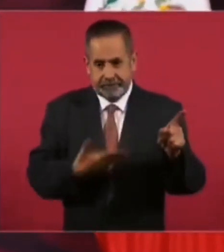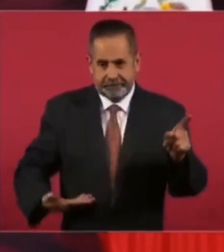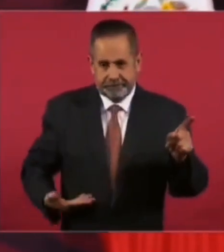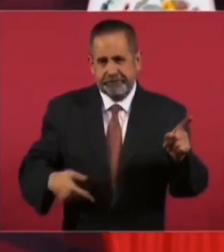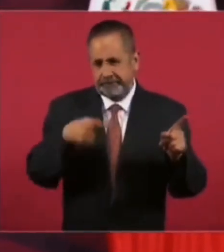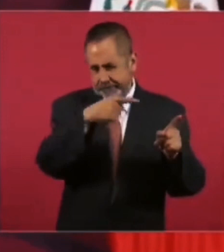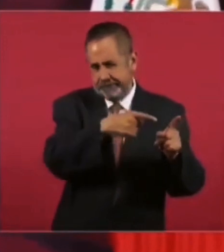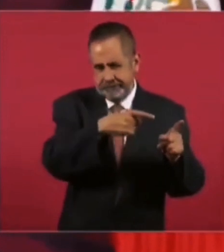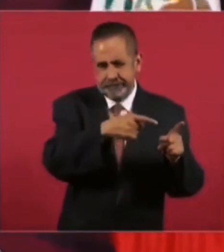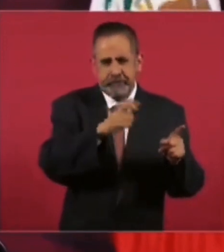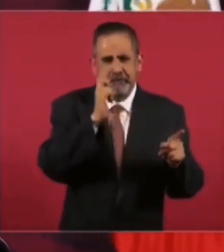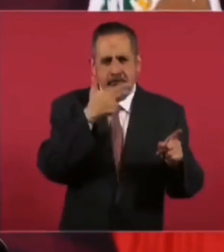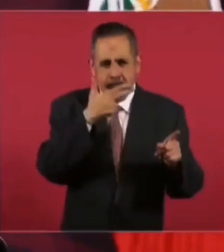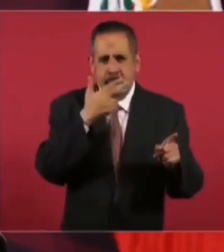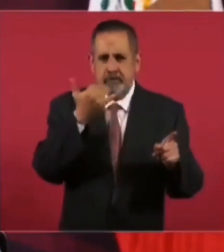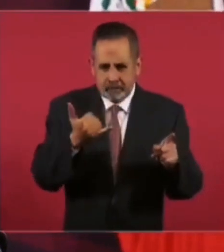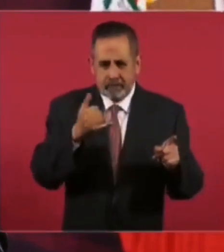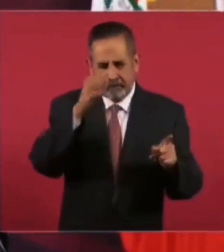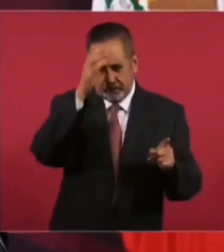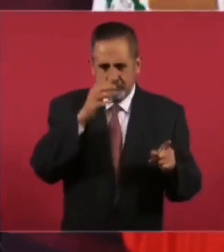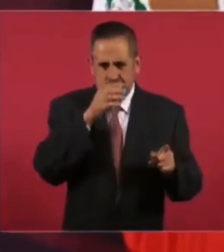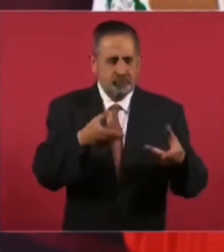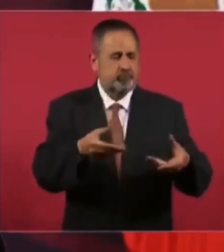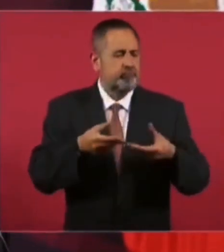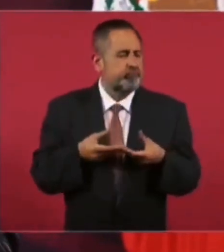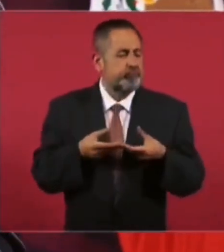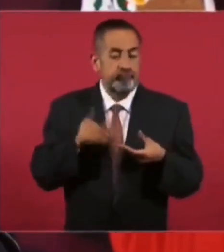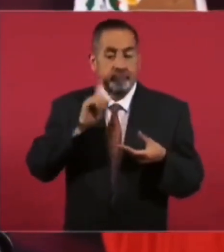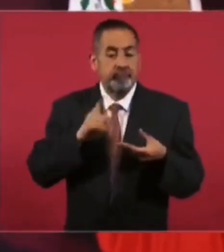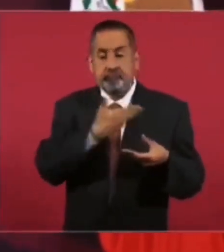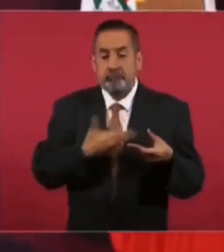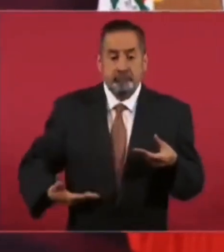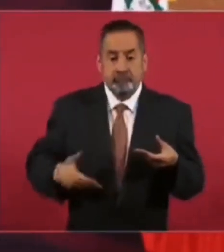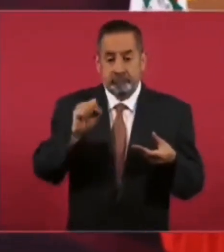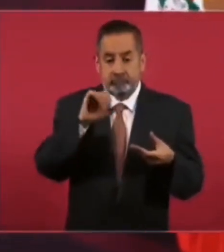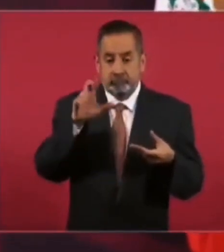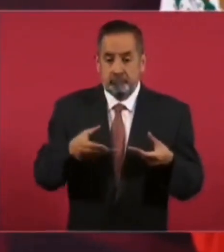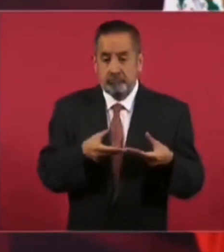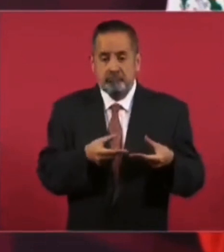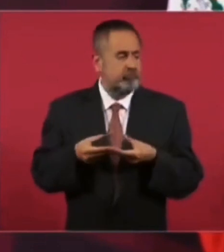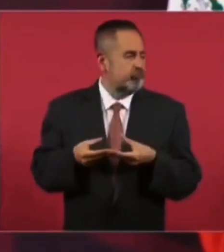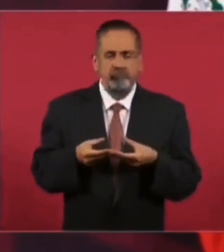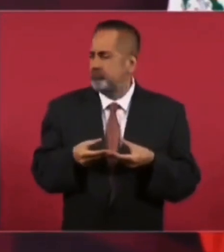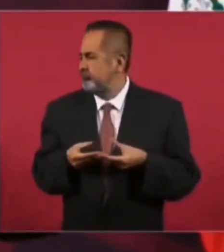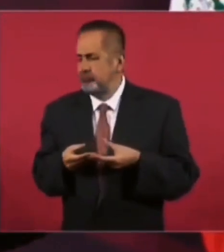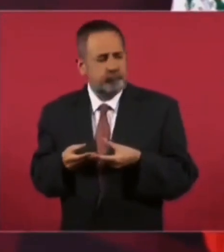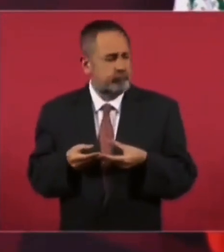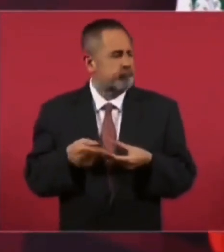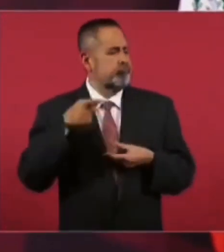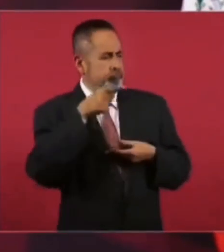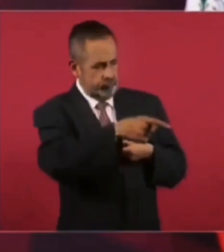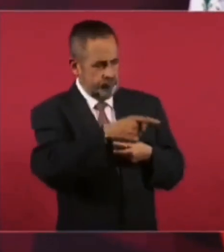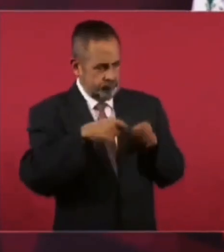controversias de Chihuahua y de Coahuila y la presidenta decide entregarle